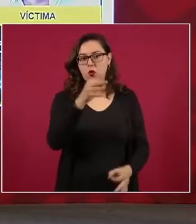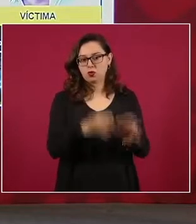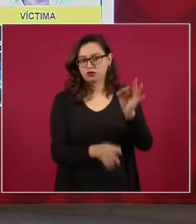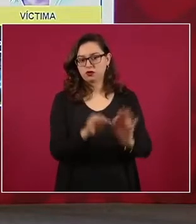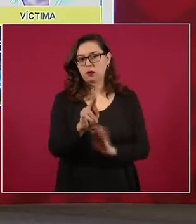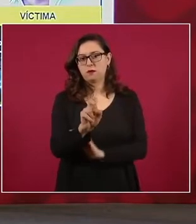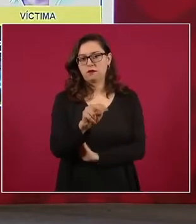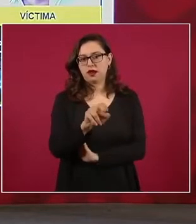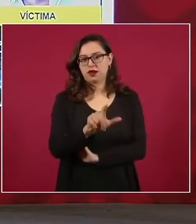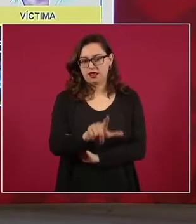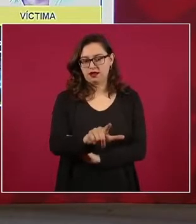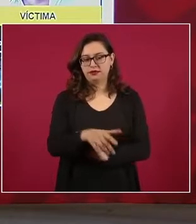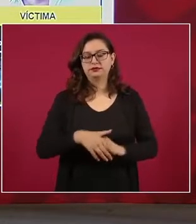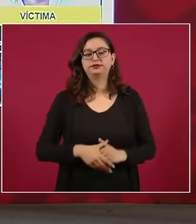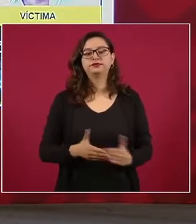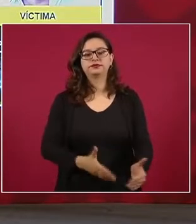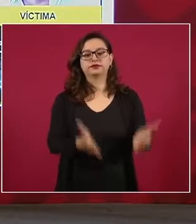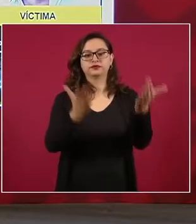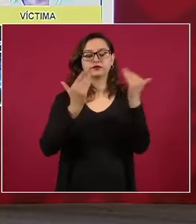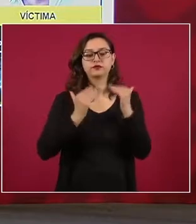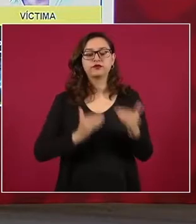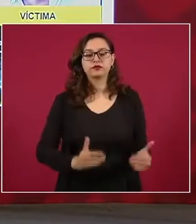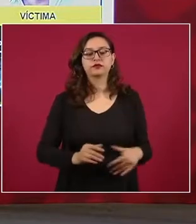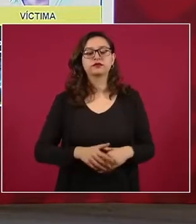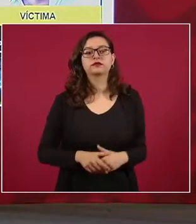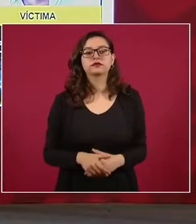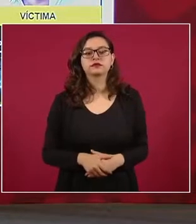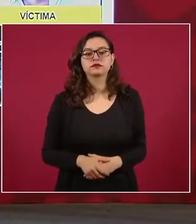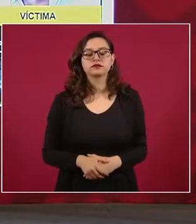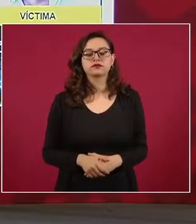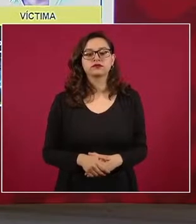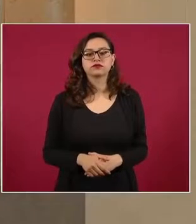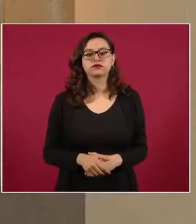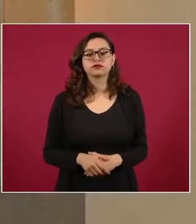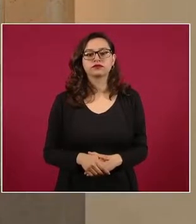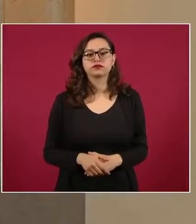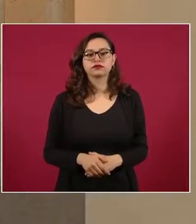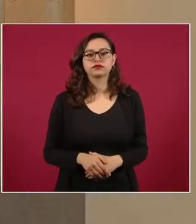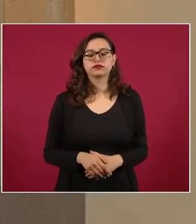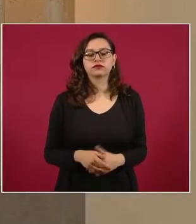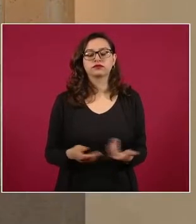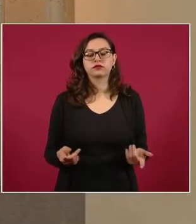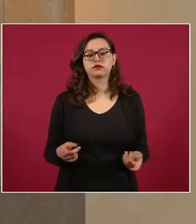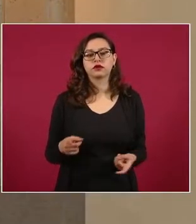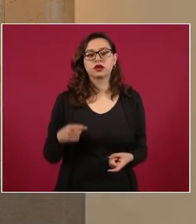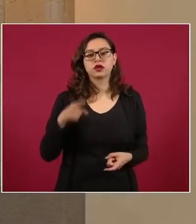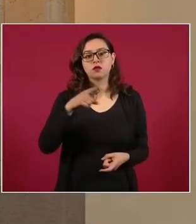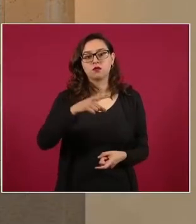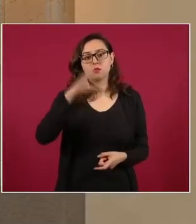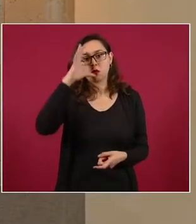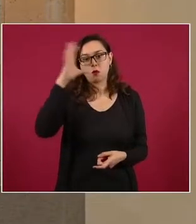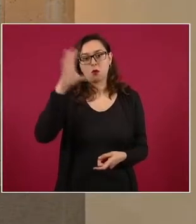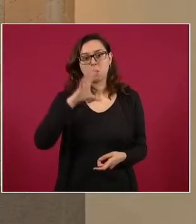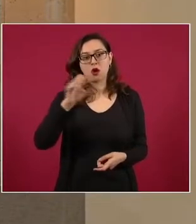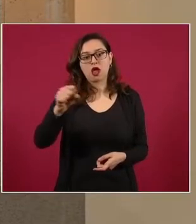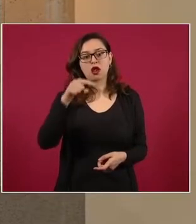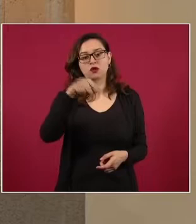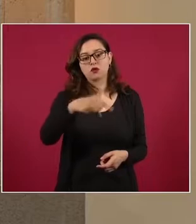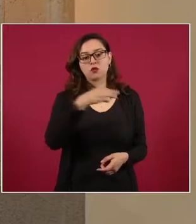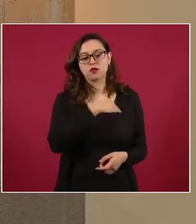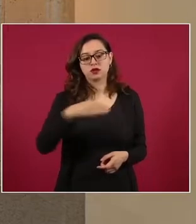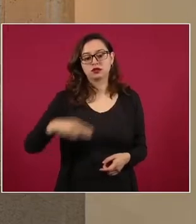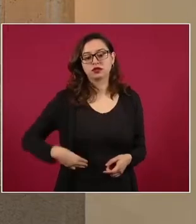También con relación al homicidio del exalcalde de Yecapixtla en Morelos, Refugio